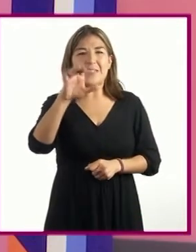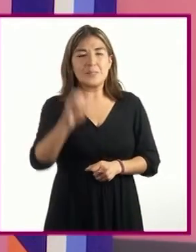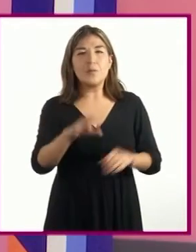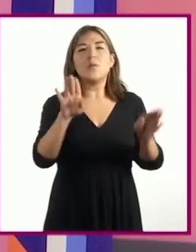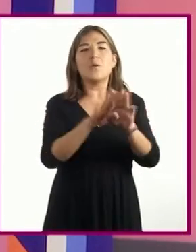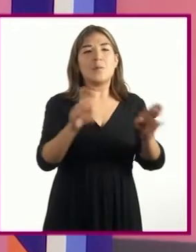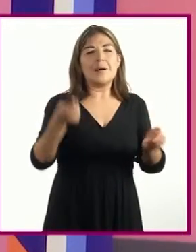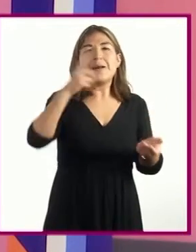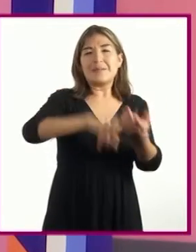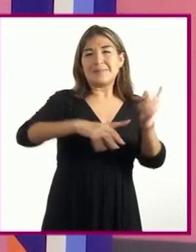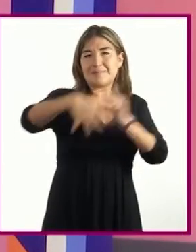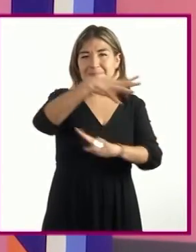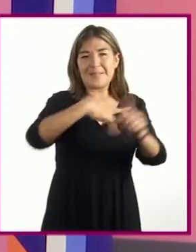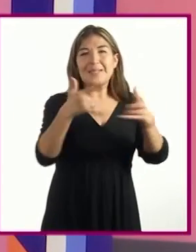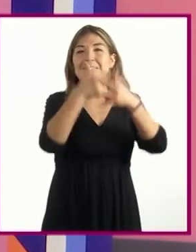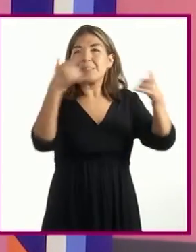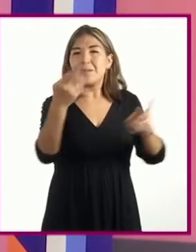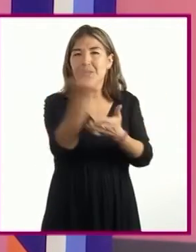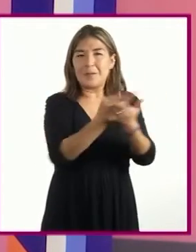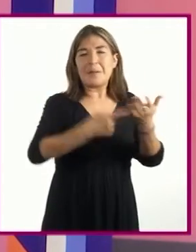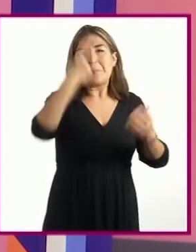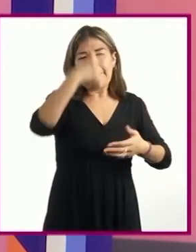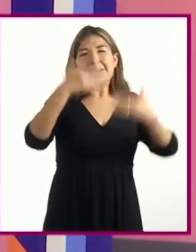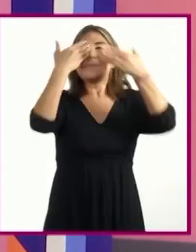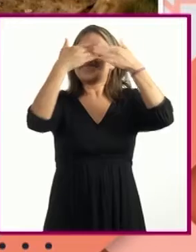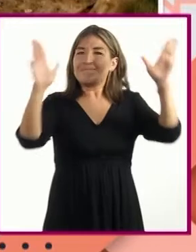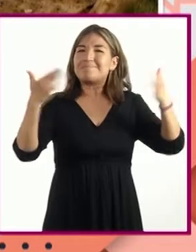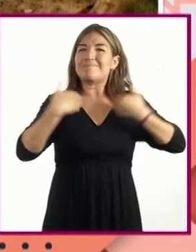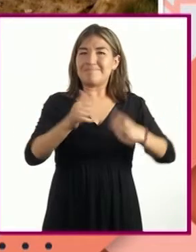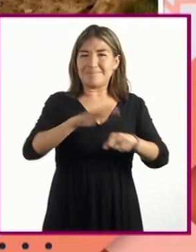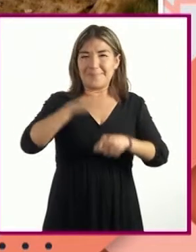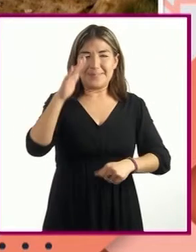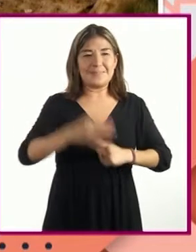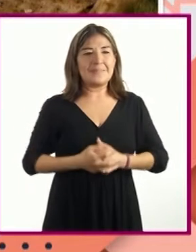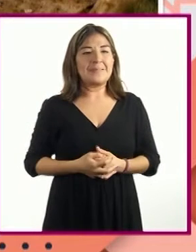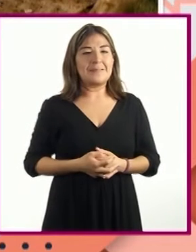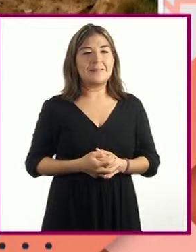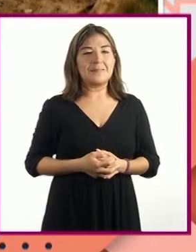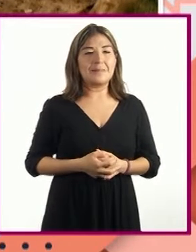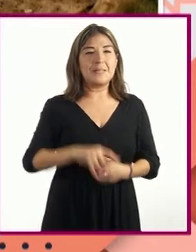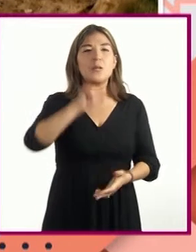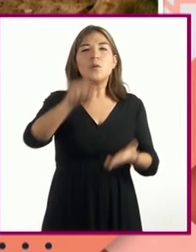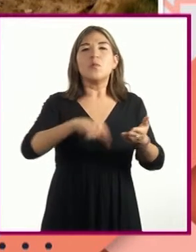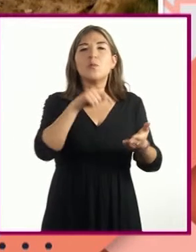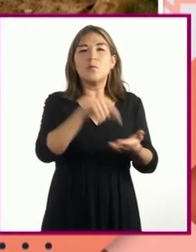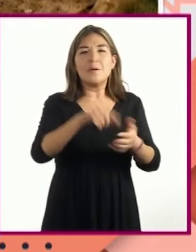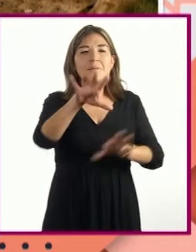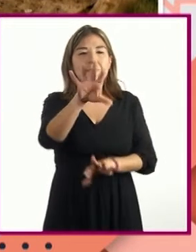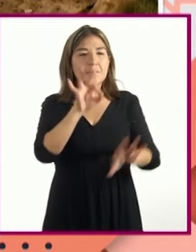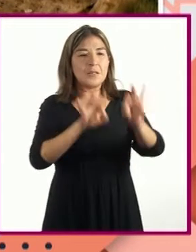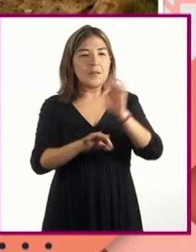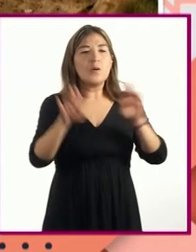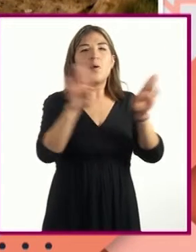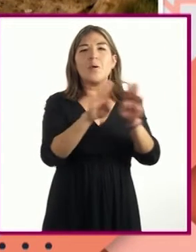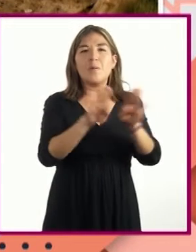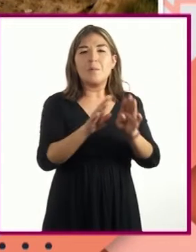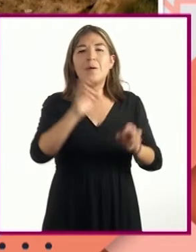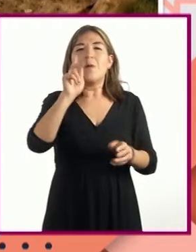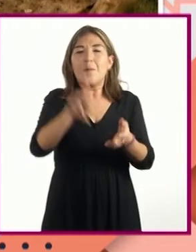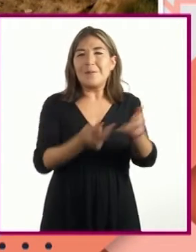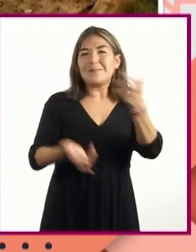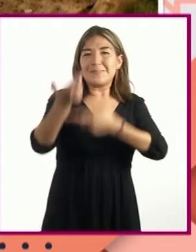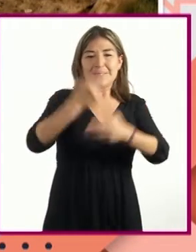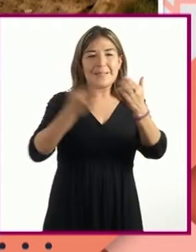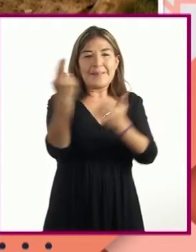contexto de la historieta para ampliar nuestro conocimiento. Lugar seleccionado y reconstituido para